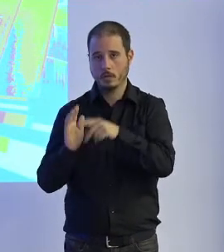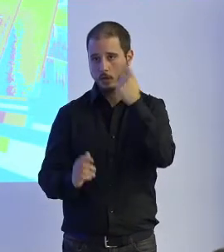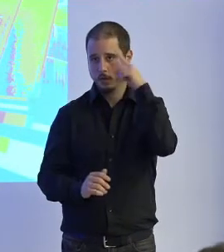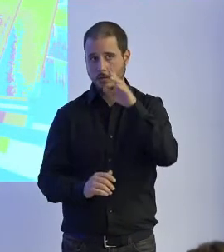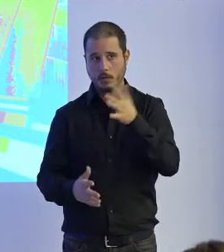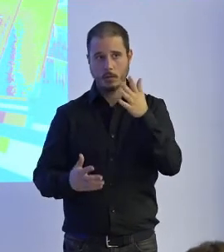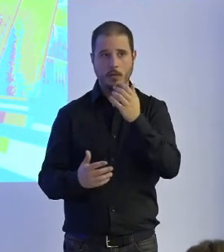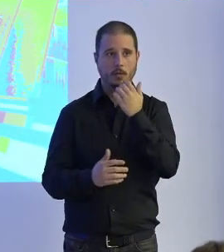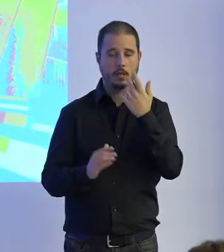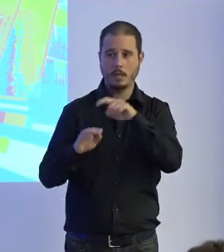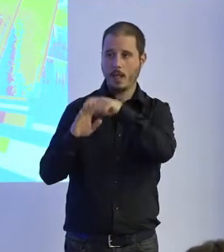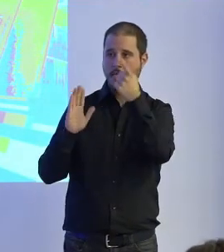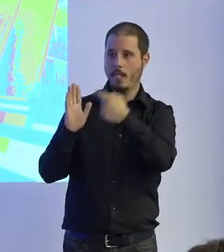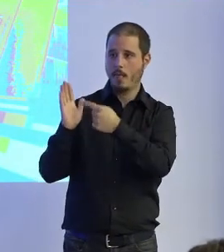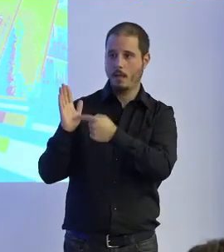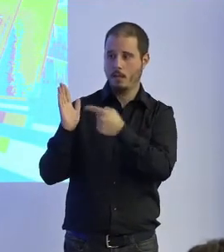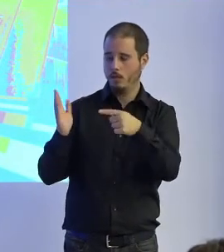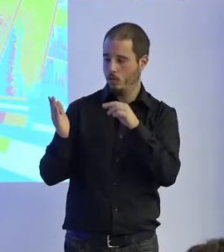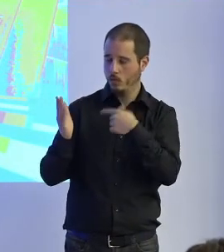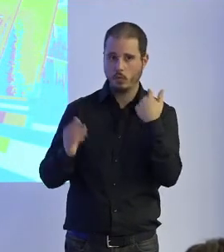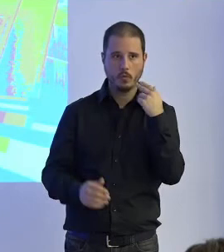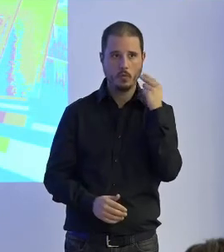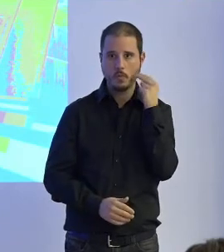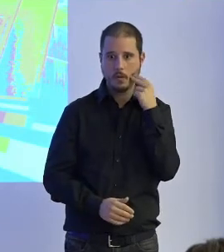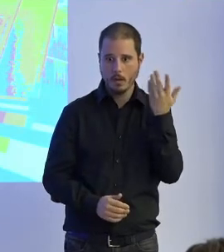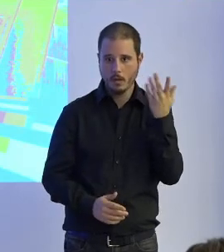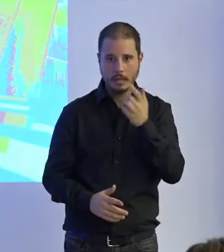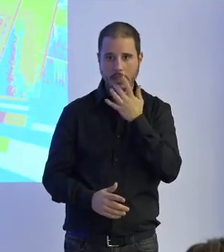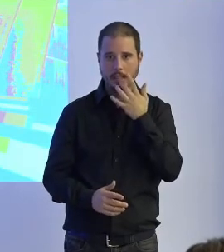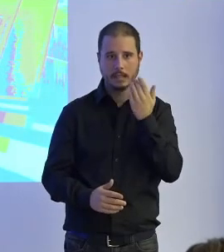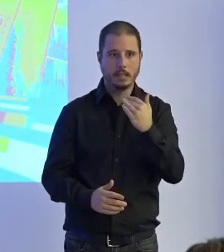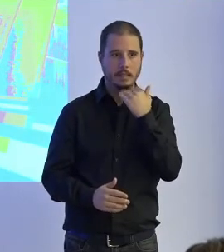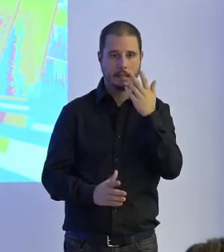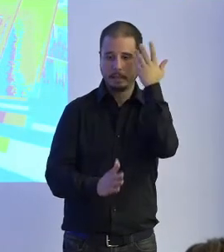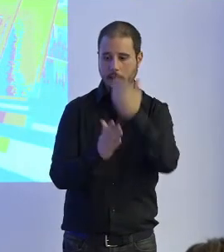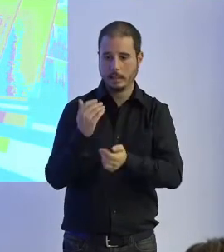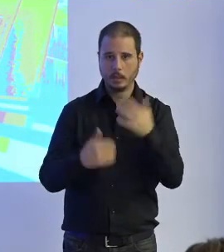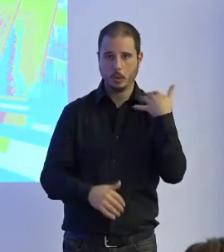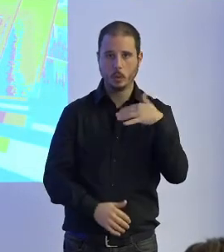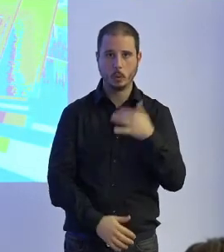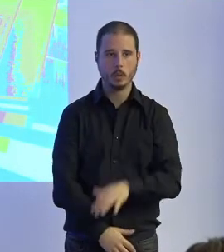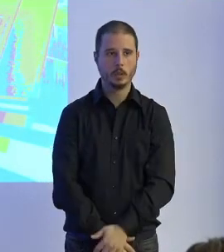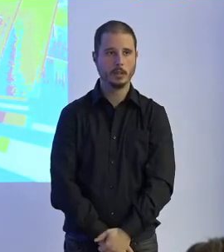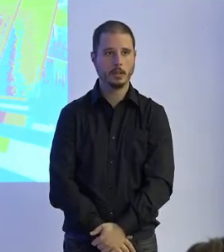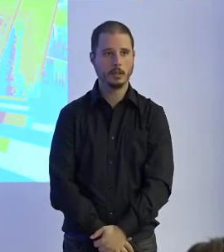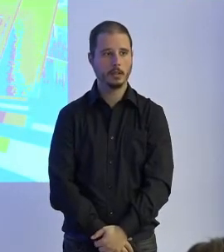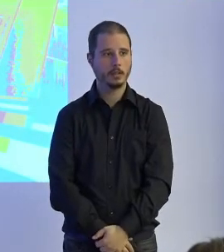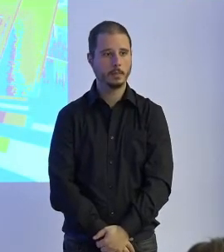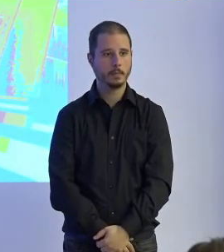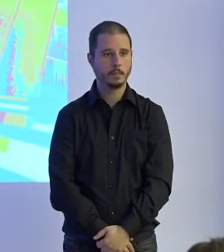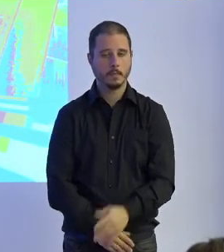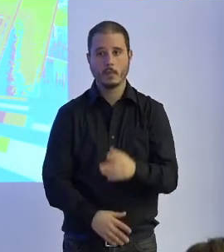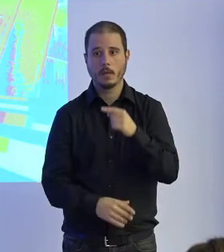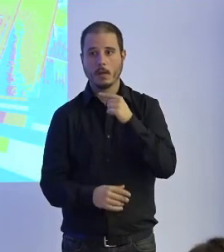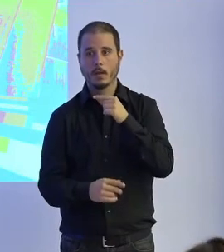cuando empezas a leer la ley te da un miedo que decir donde me estoy metiendo llega a pasar algo yo creo Pablo disculpame yo creo que hay cosas que